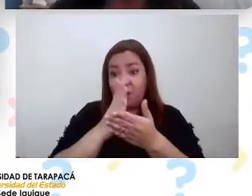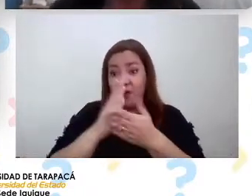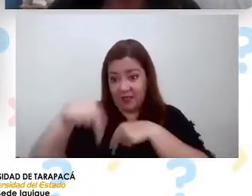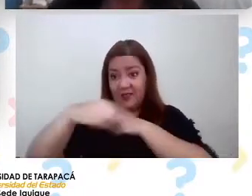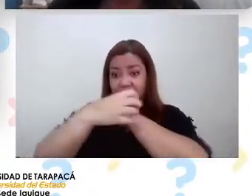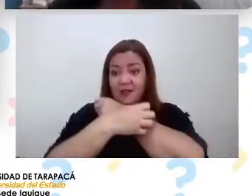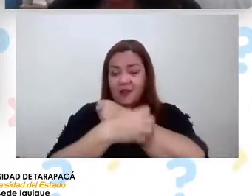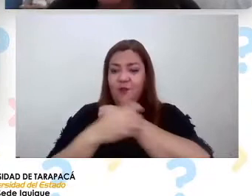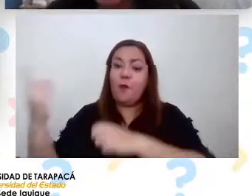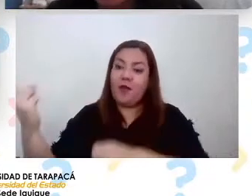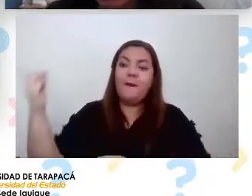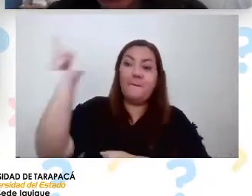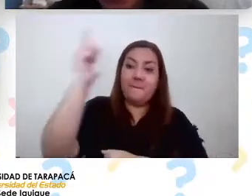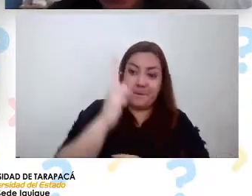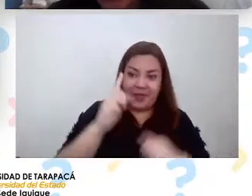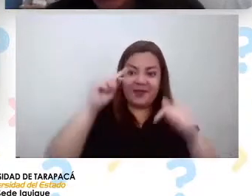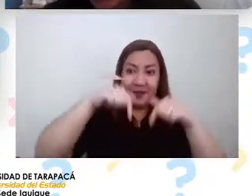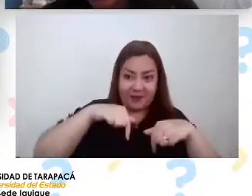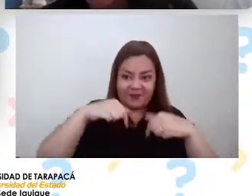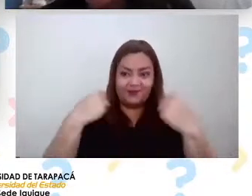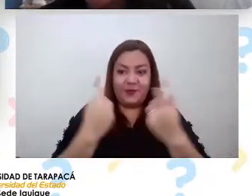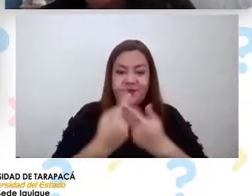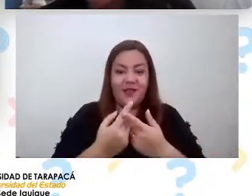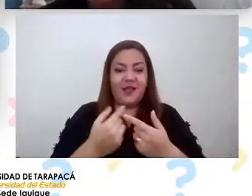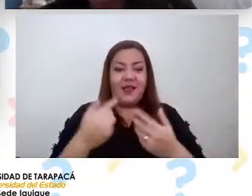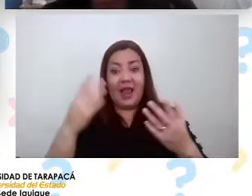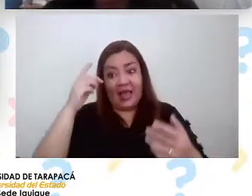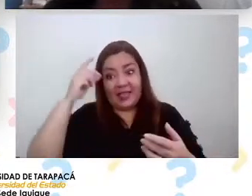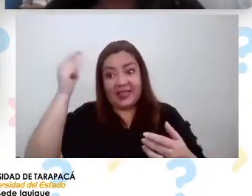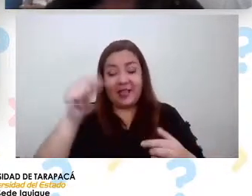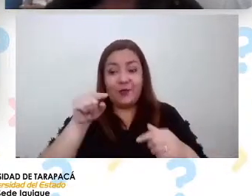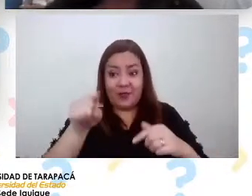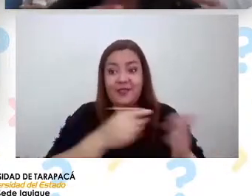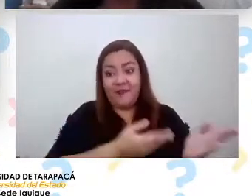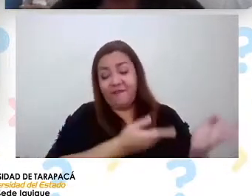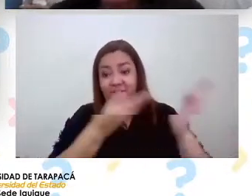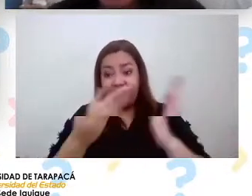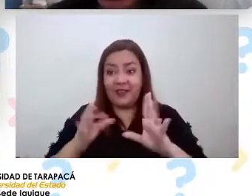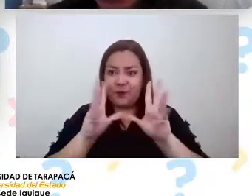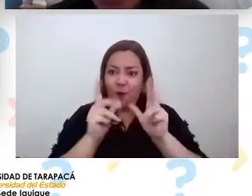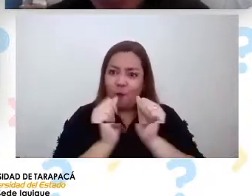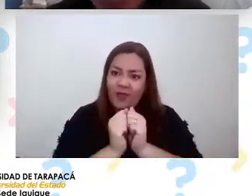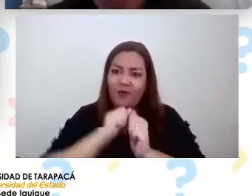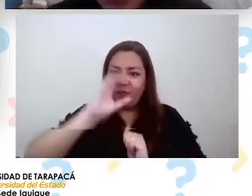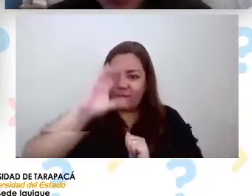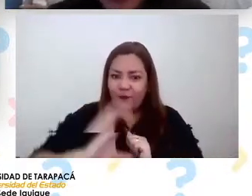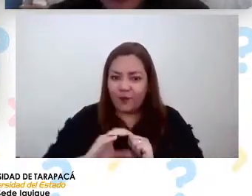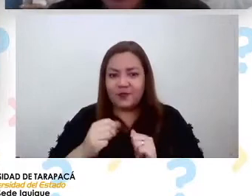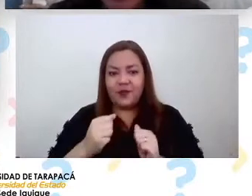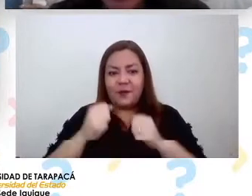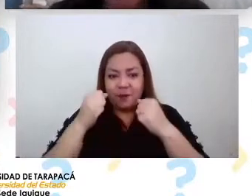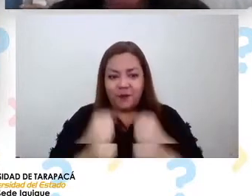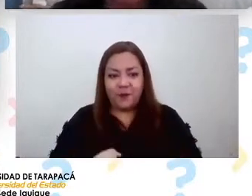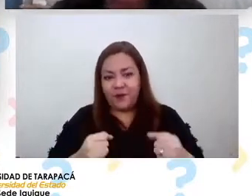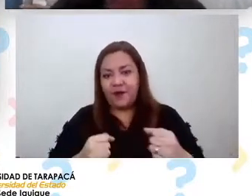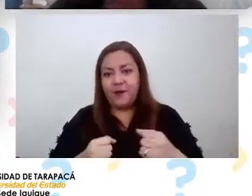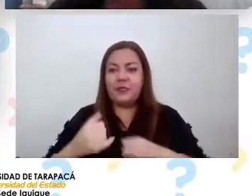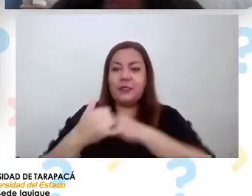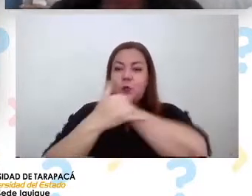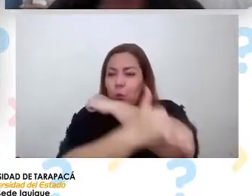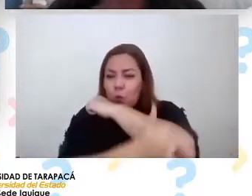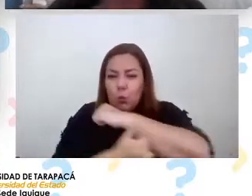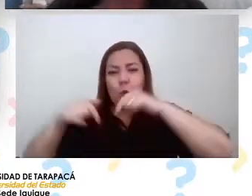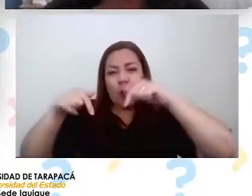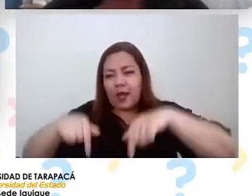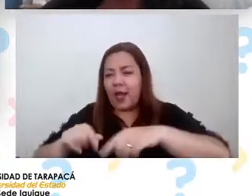que ustedes vengan con sus compañeros de curso podamos realizar un tour acá en la estación y mostrarles